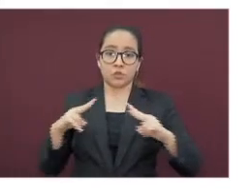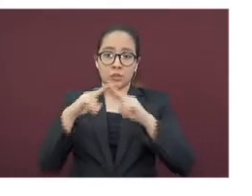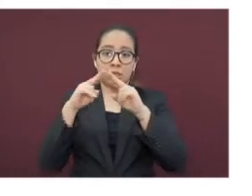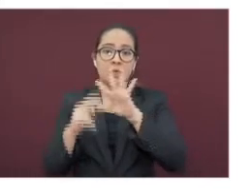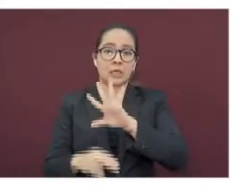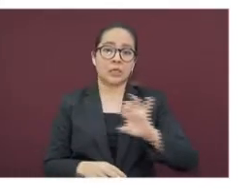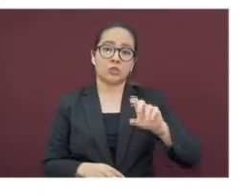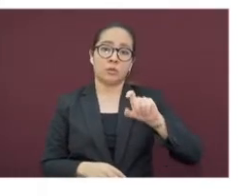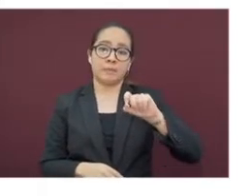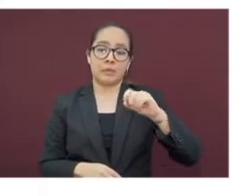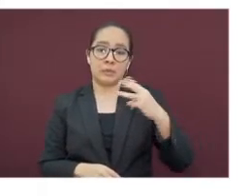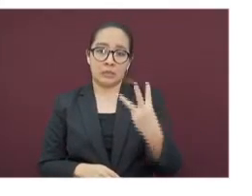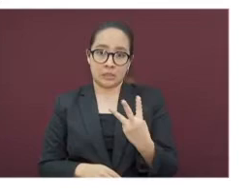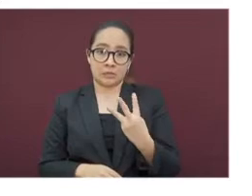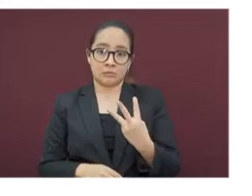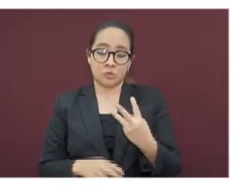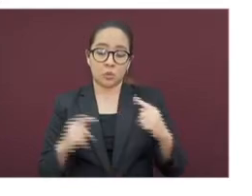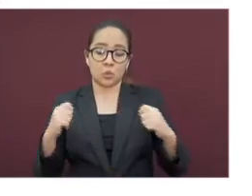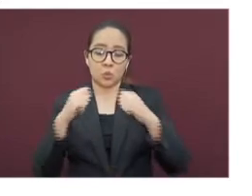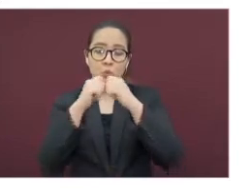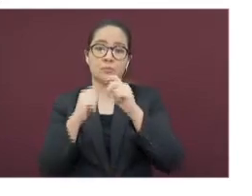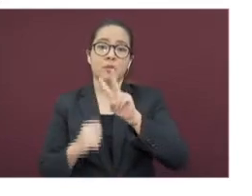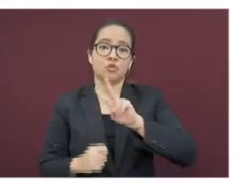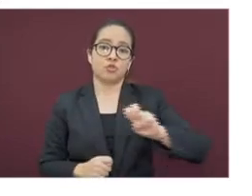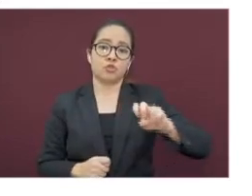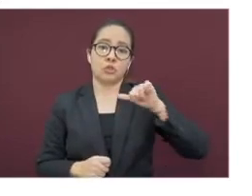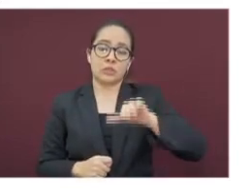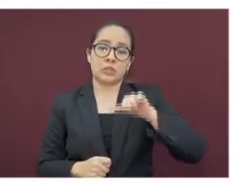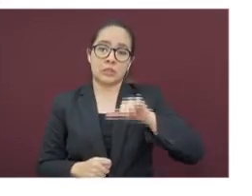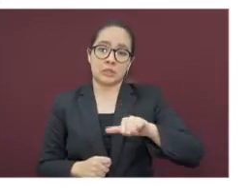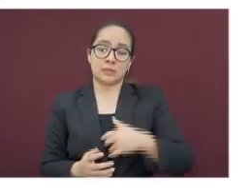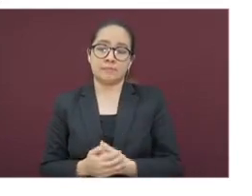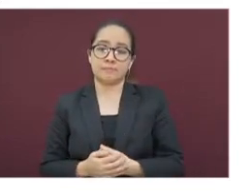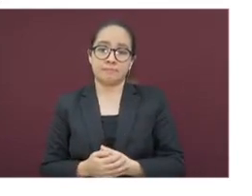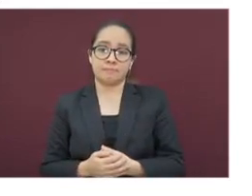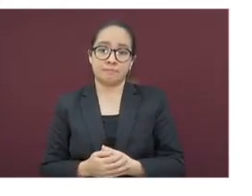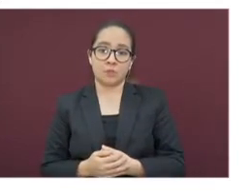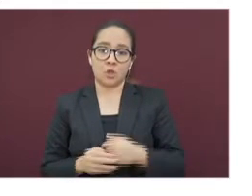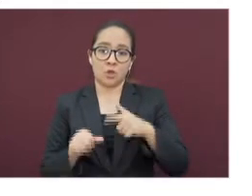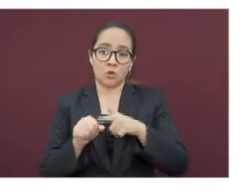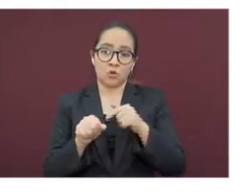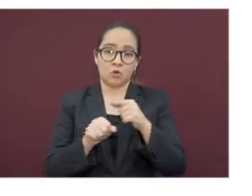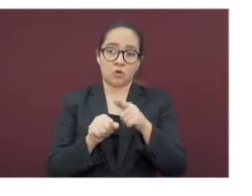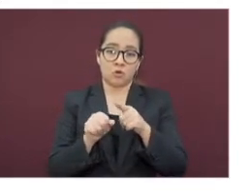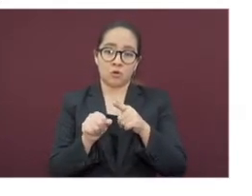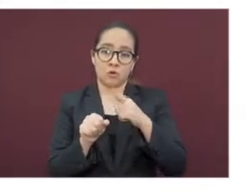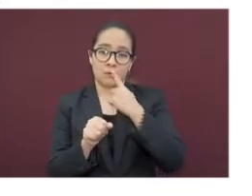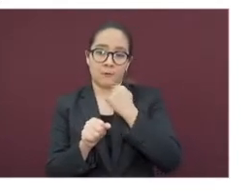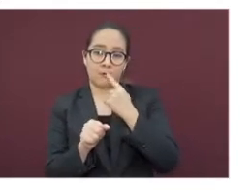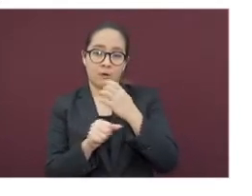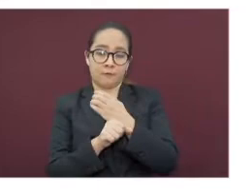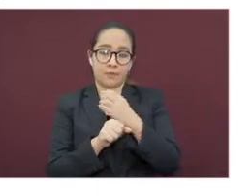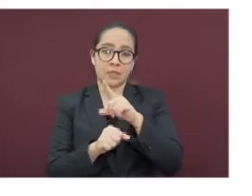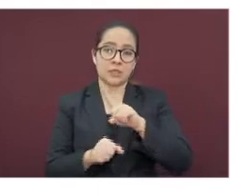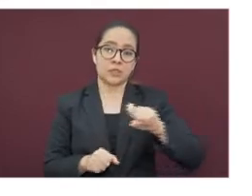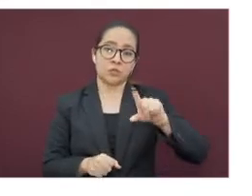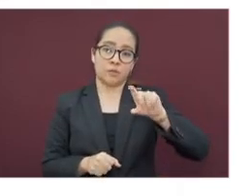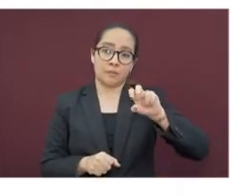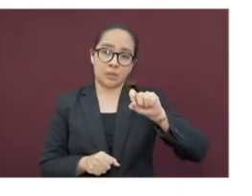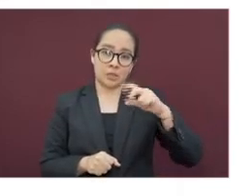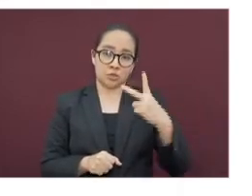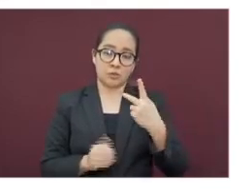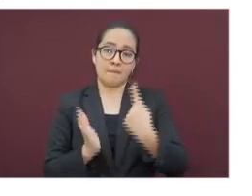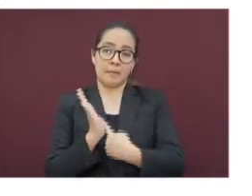veintitrés y ahora Tuxpan con doscientos dieciséis. En ladrillo, Papantla ciento veintidós, Coatzintla